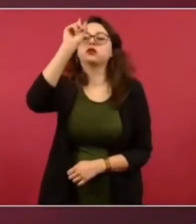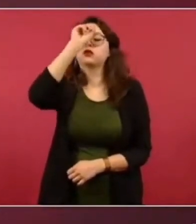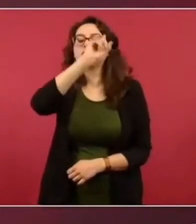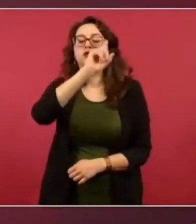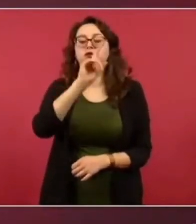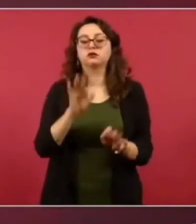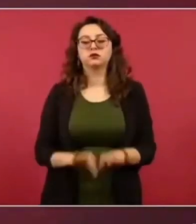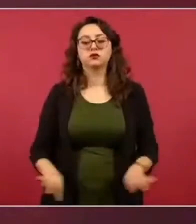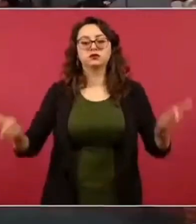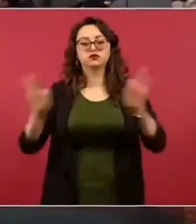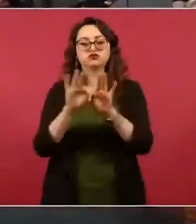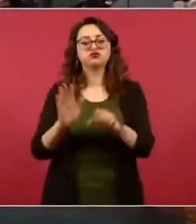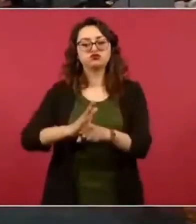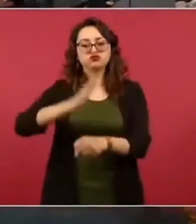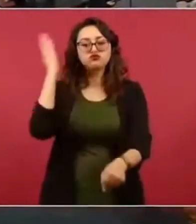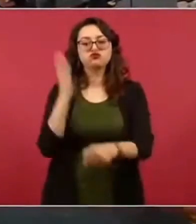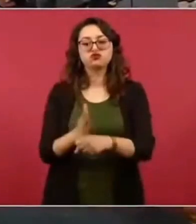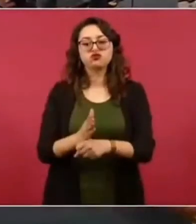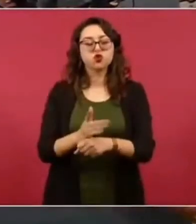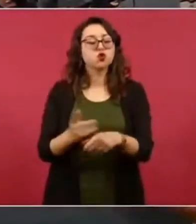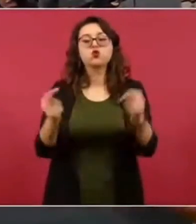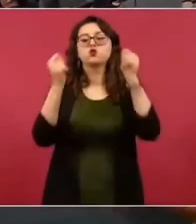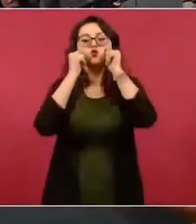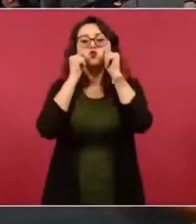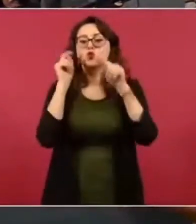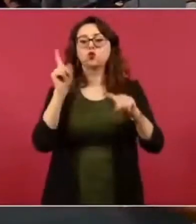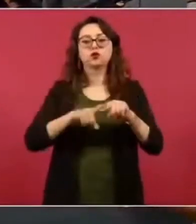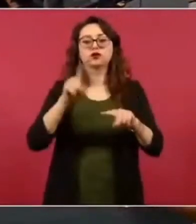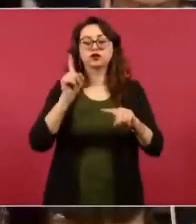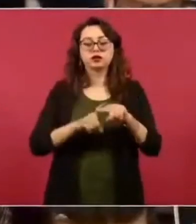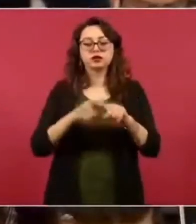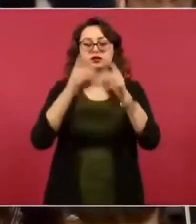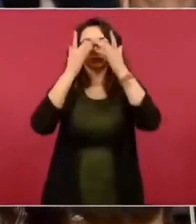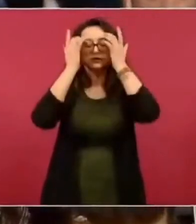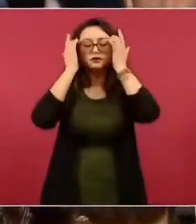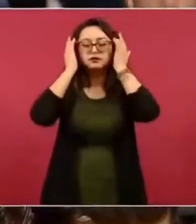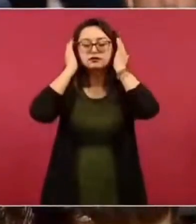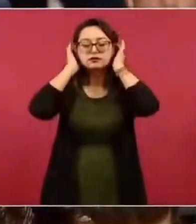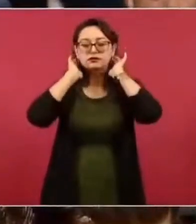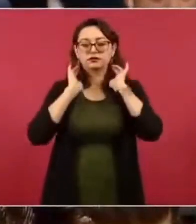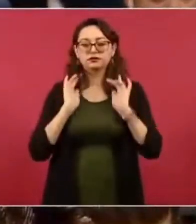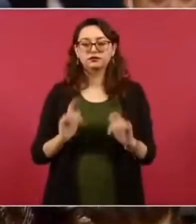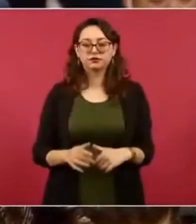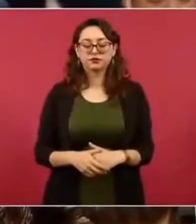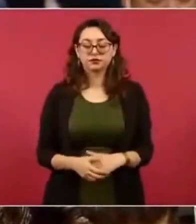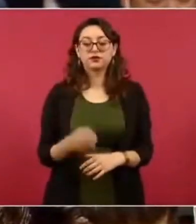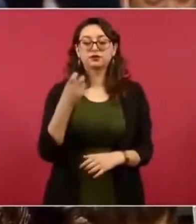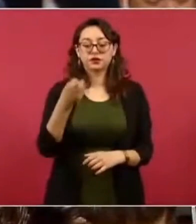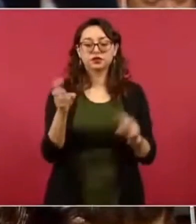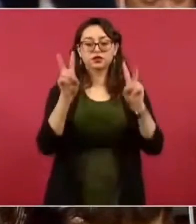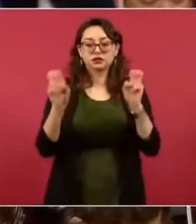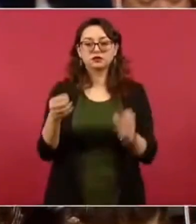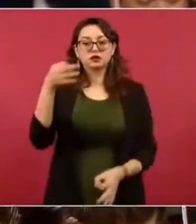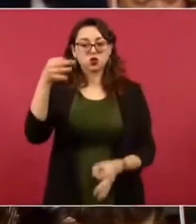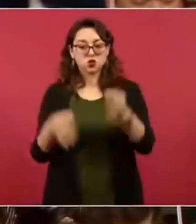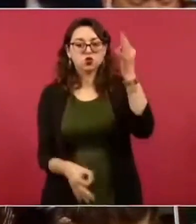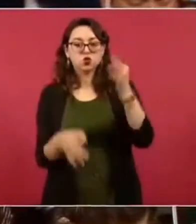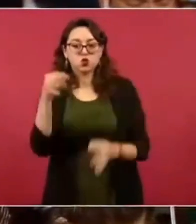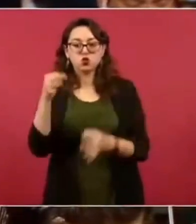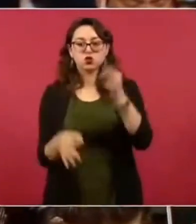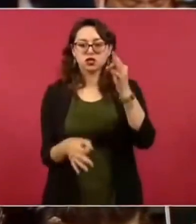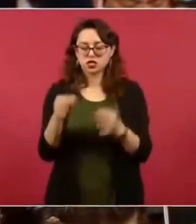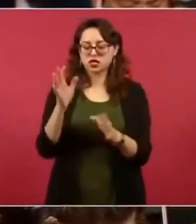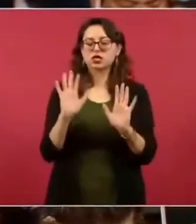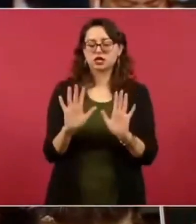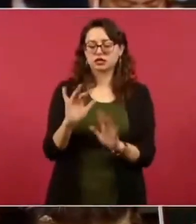impunidad. Eso es. Para nadie. Eso se va a castigar, presidente, en la parte jurídica, pero en la parte política, en